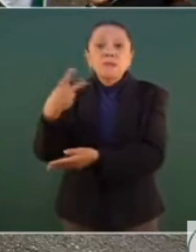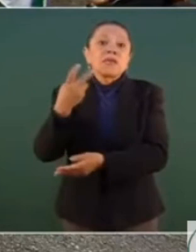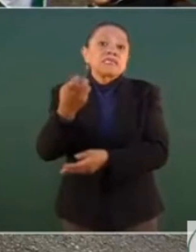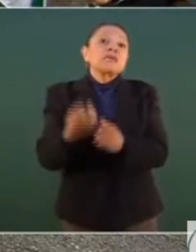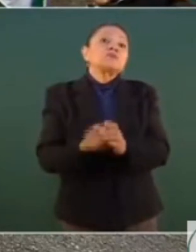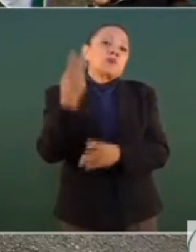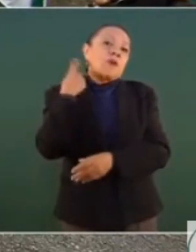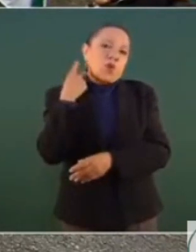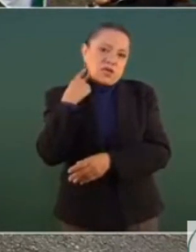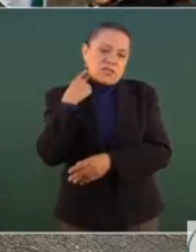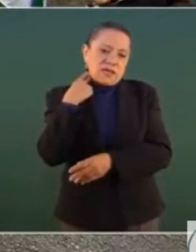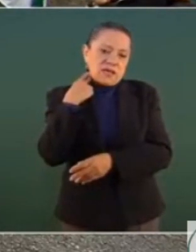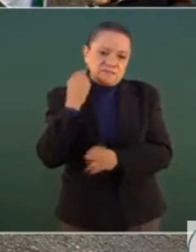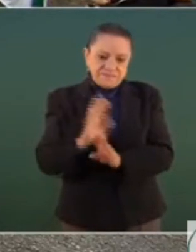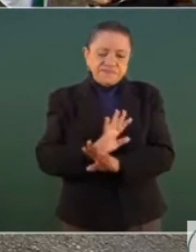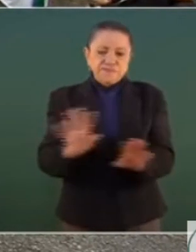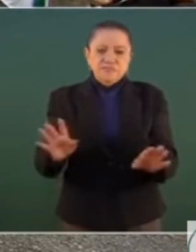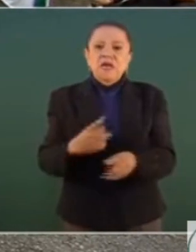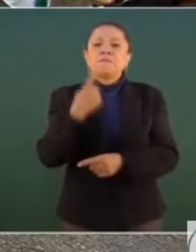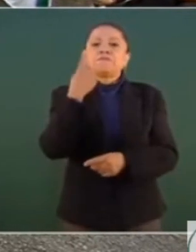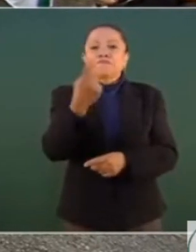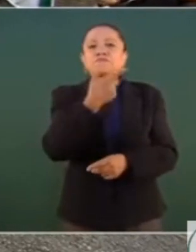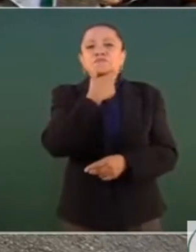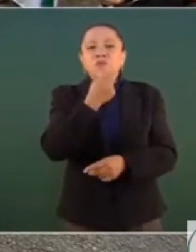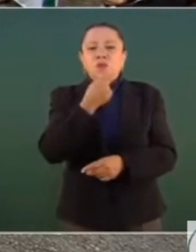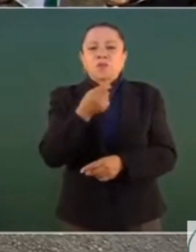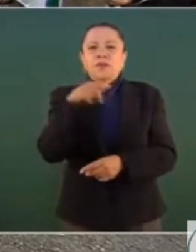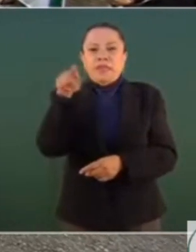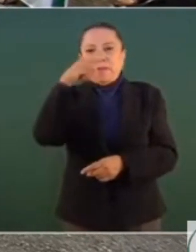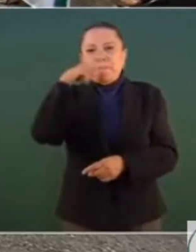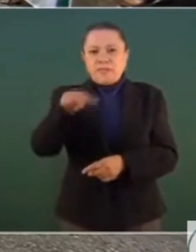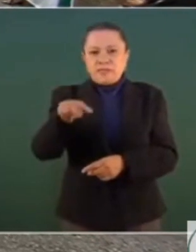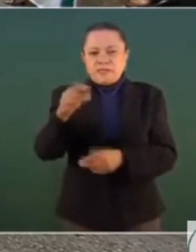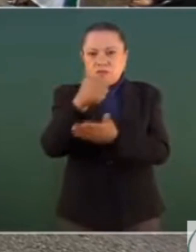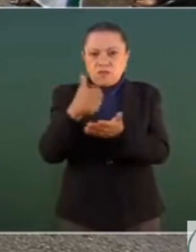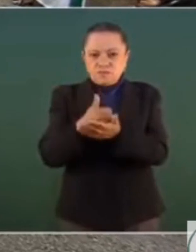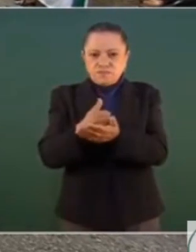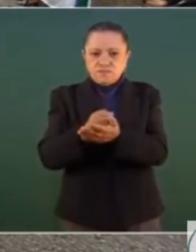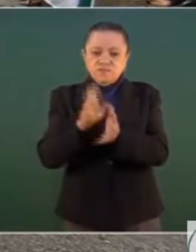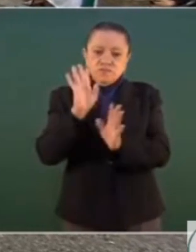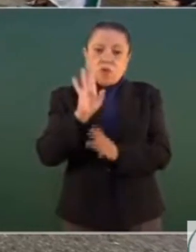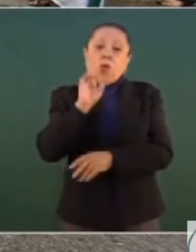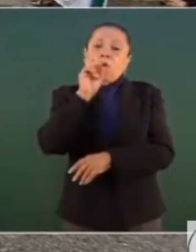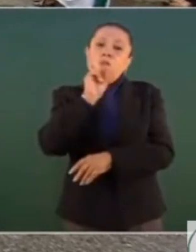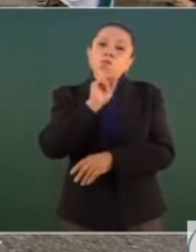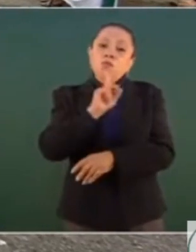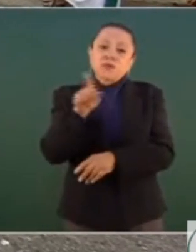Vamos a un compañero de México. Compañera. Compañera.